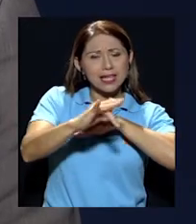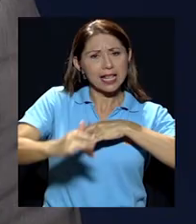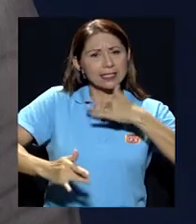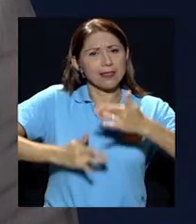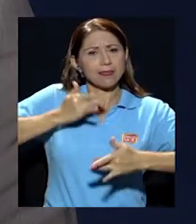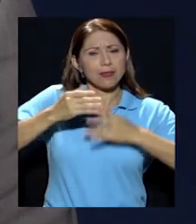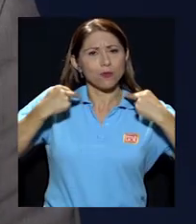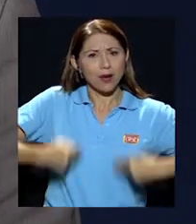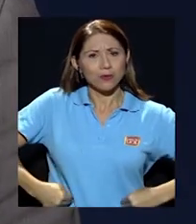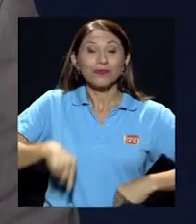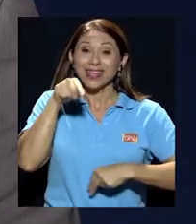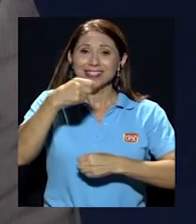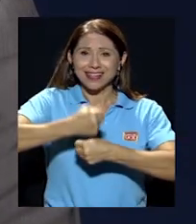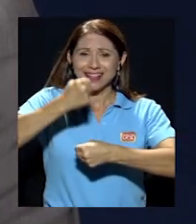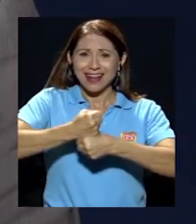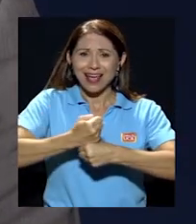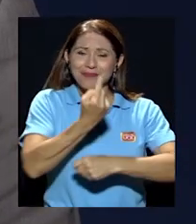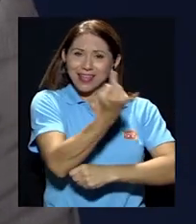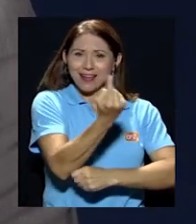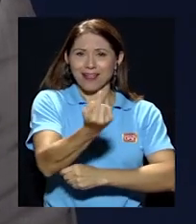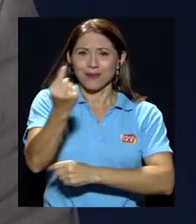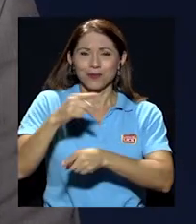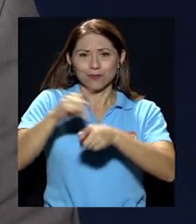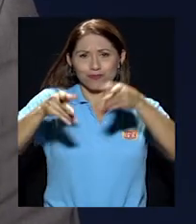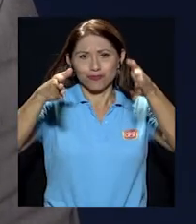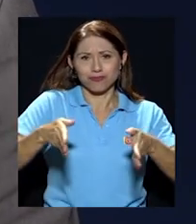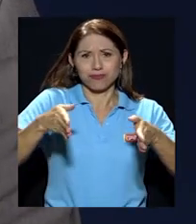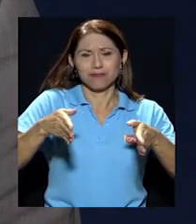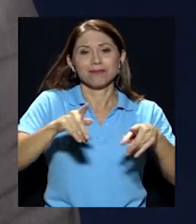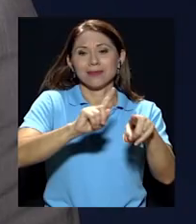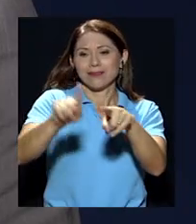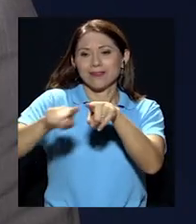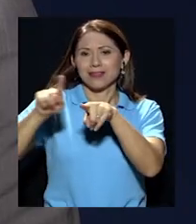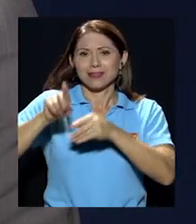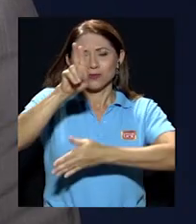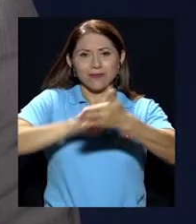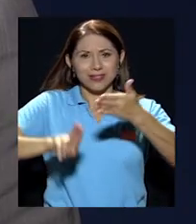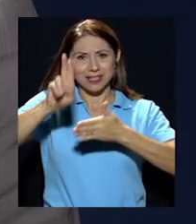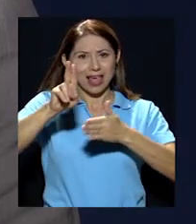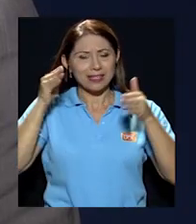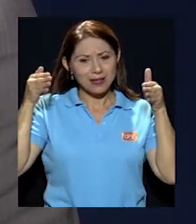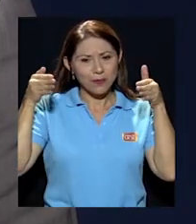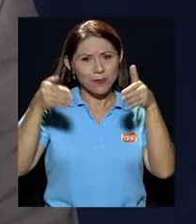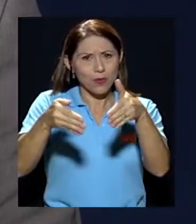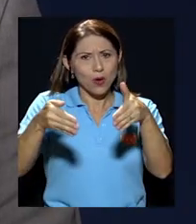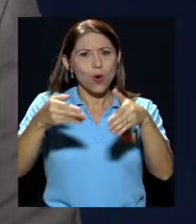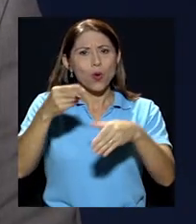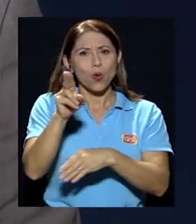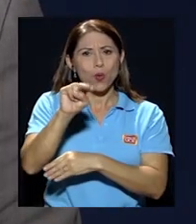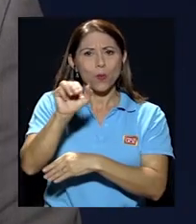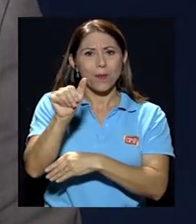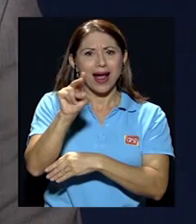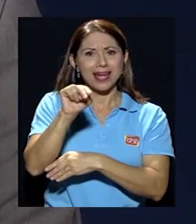es la tarea que debería tener cada uno de los profesionales, que en las universidades se dedican casualmente a las humanidades. Así que